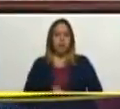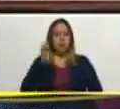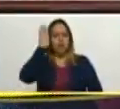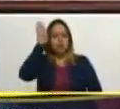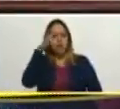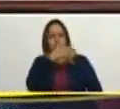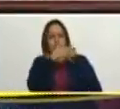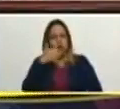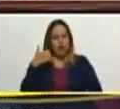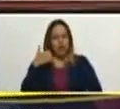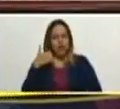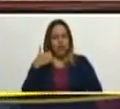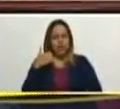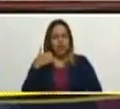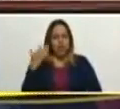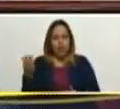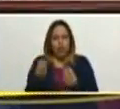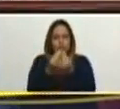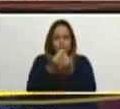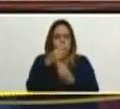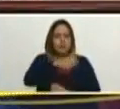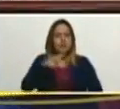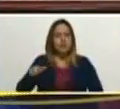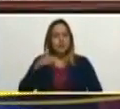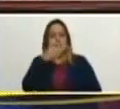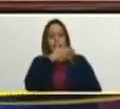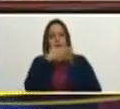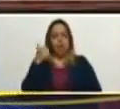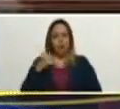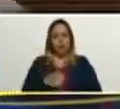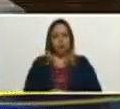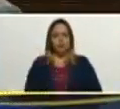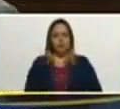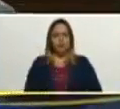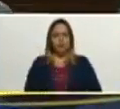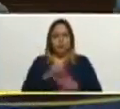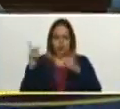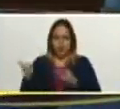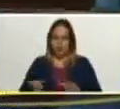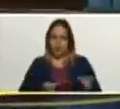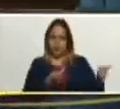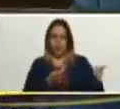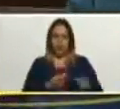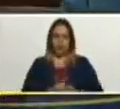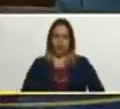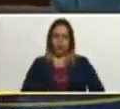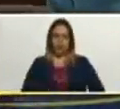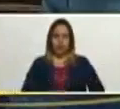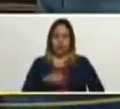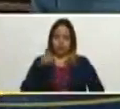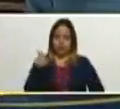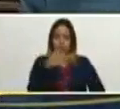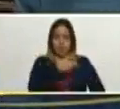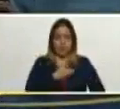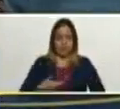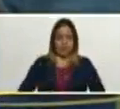y con los mejores, con las mejores. Bueno, bienvenido, señor presidente